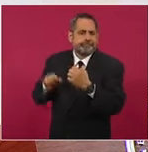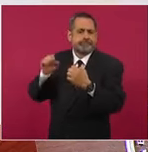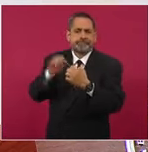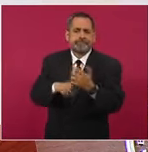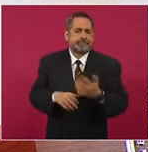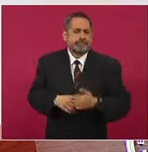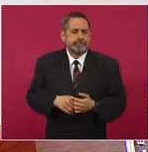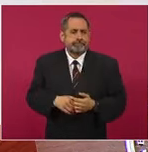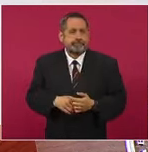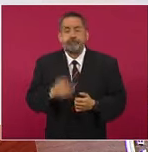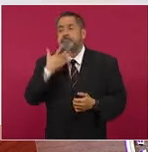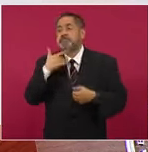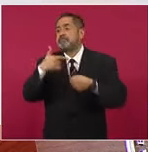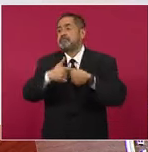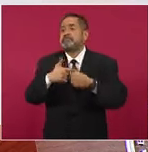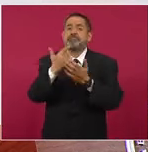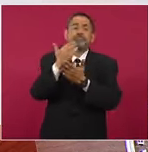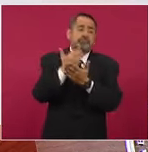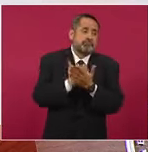gasolinas.